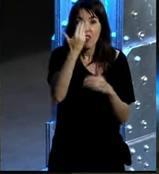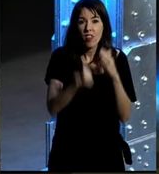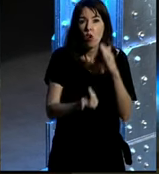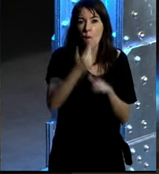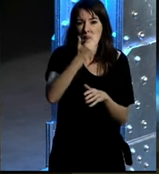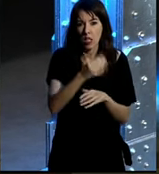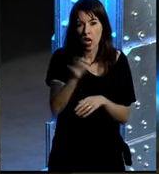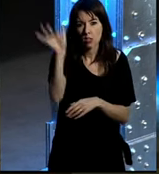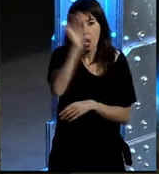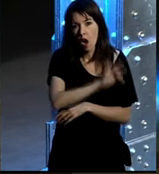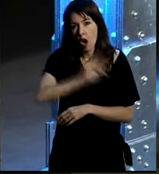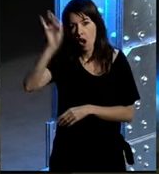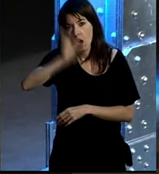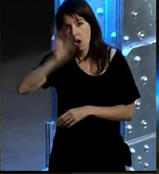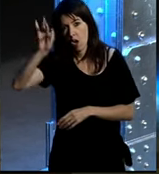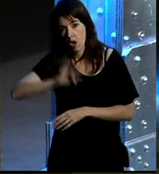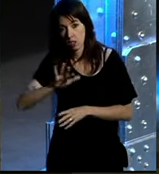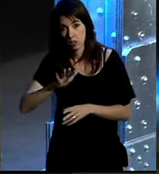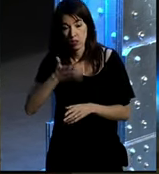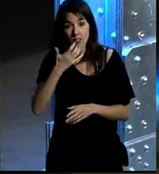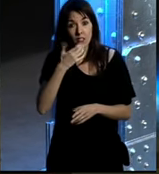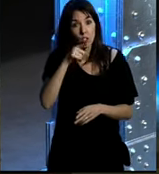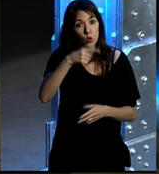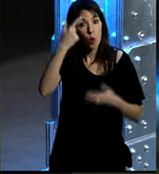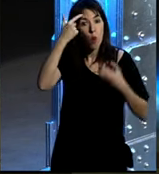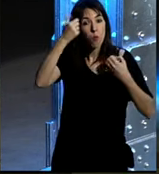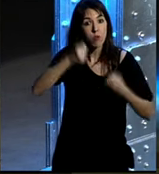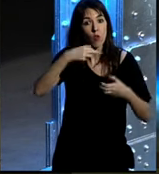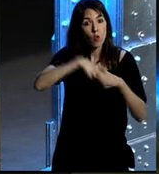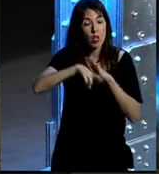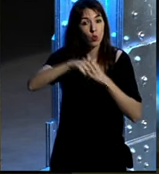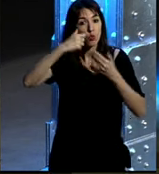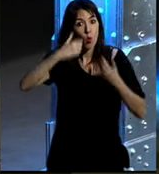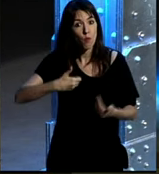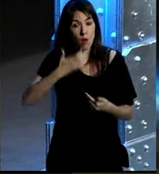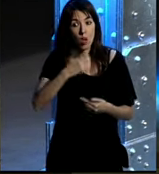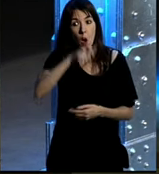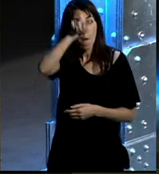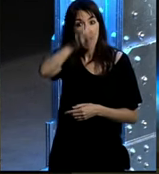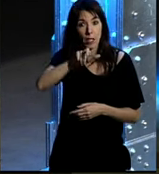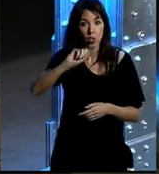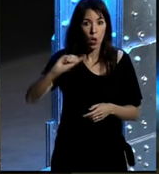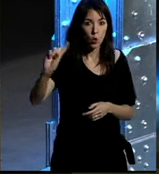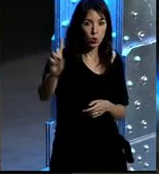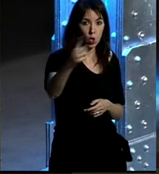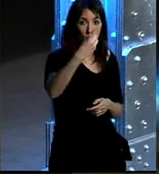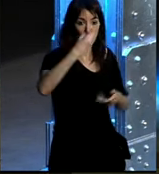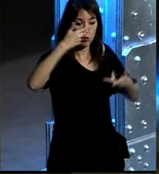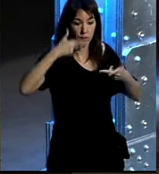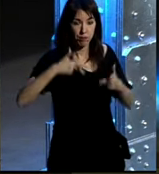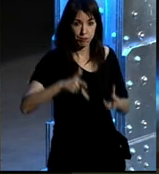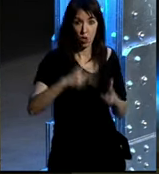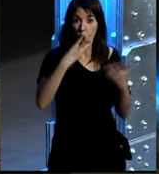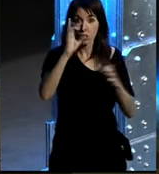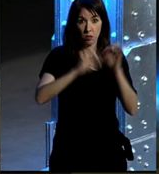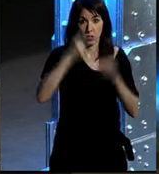completas ¿no? vale si tú eres un experto en recursos humanos realmente cuando la persona en el camino entre que entra de la puerta y se ha sentado en la silla